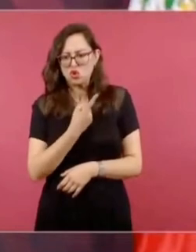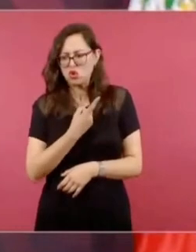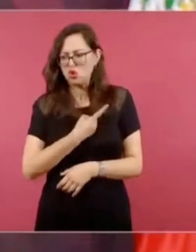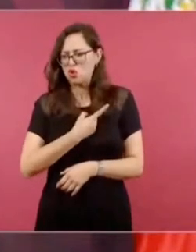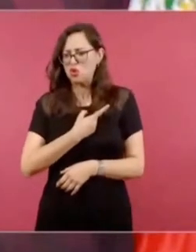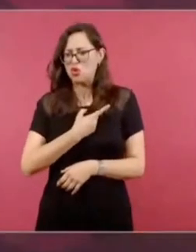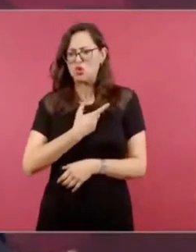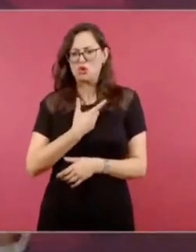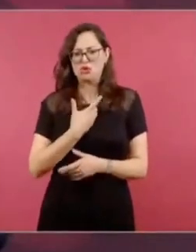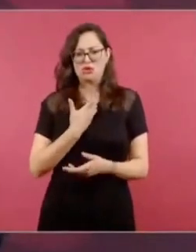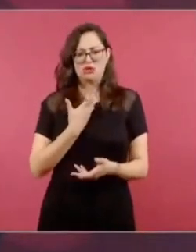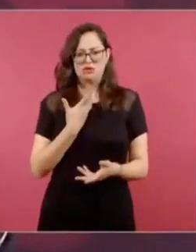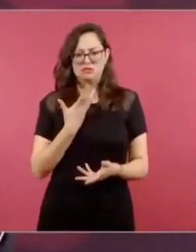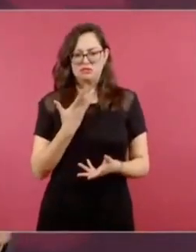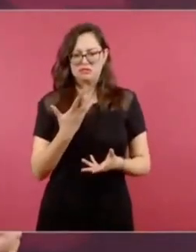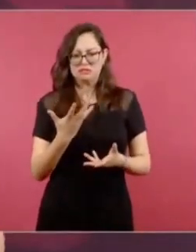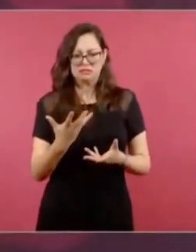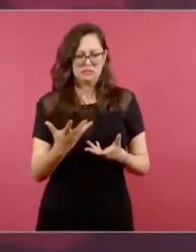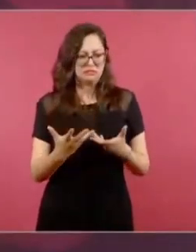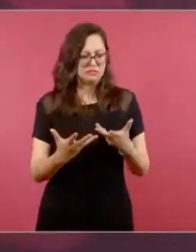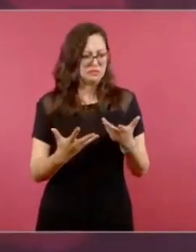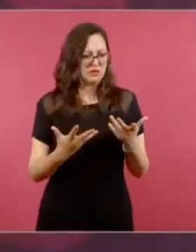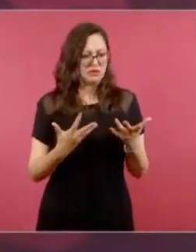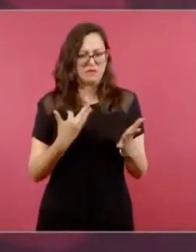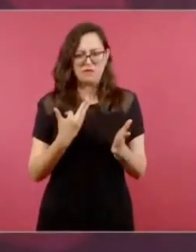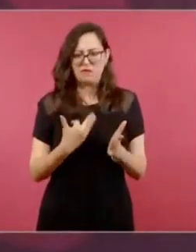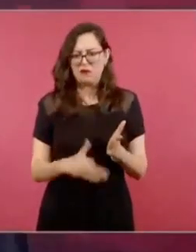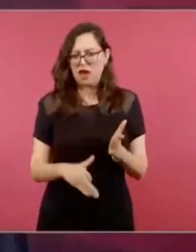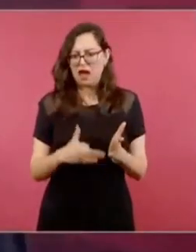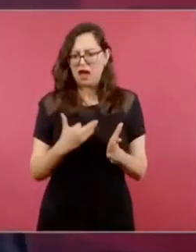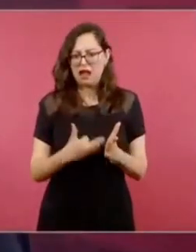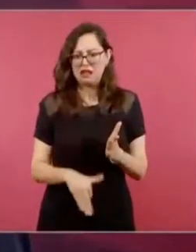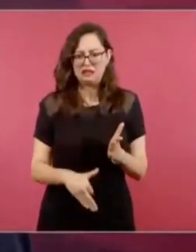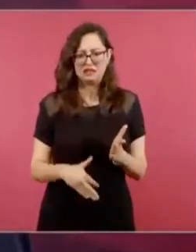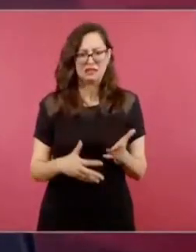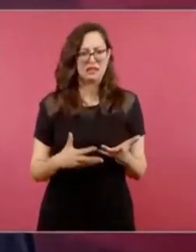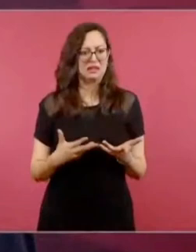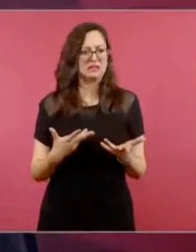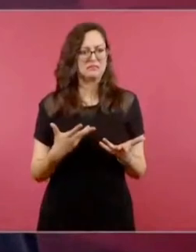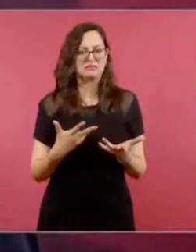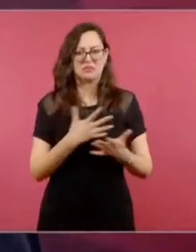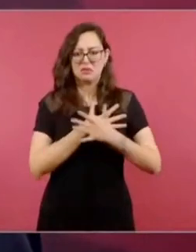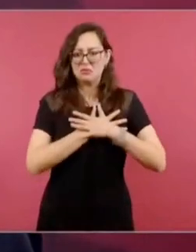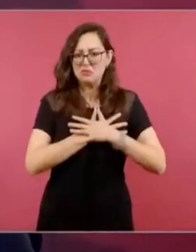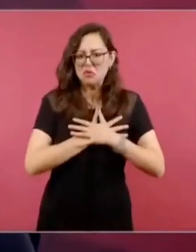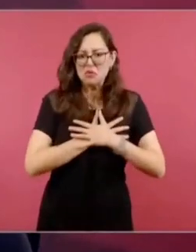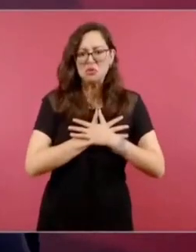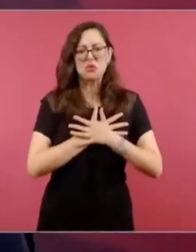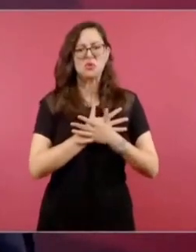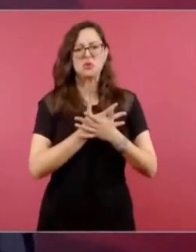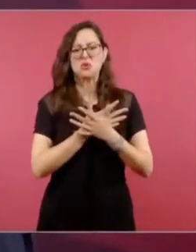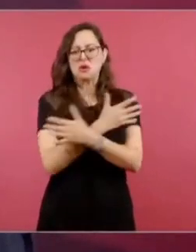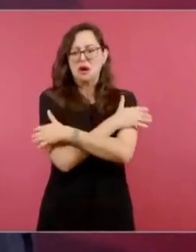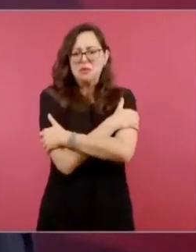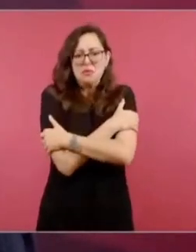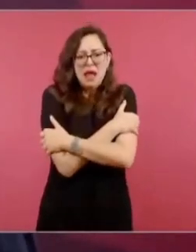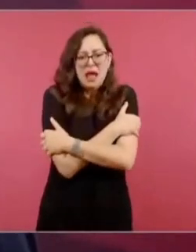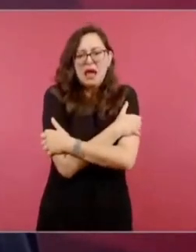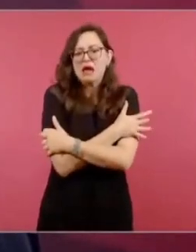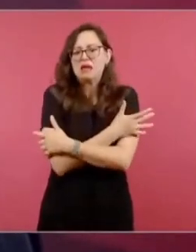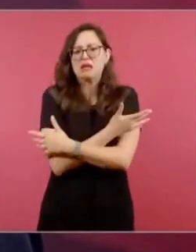de amor, de apapacho.